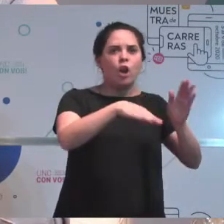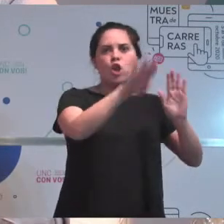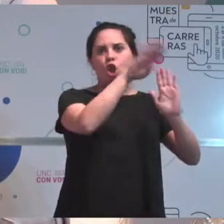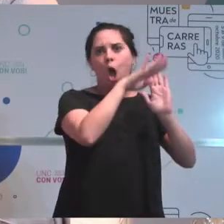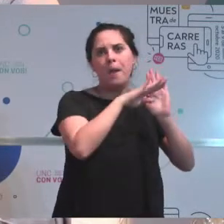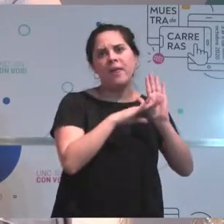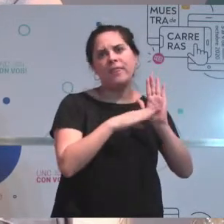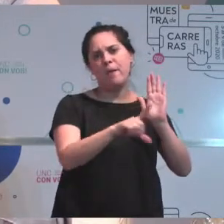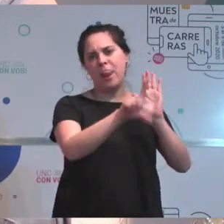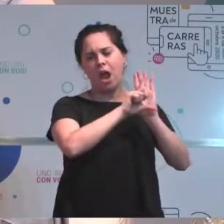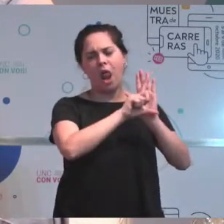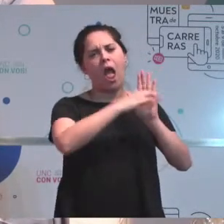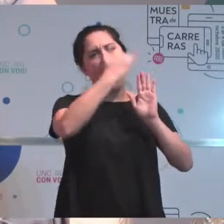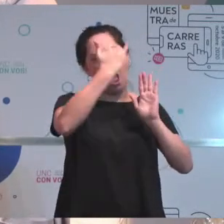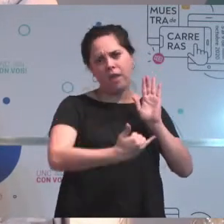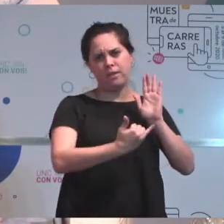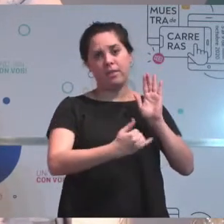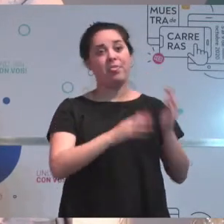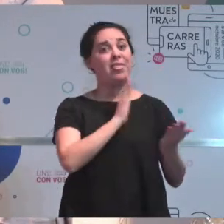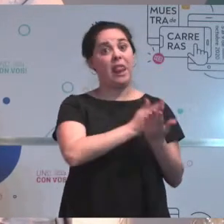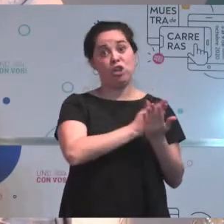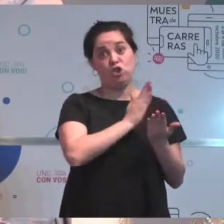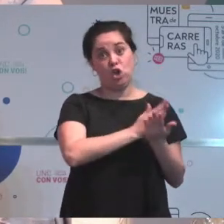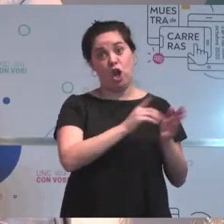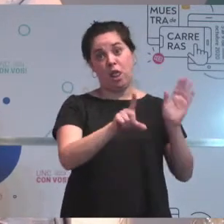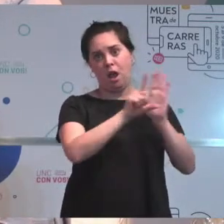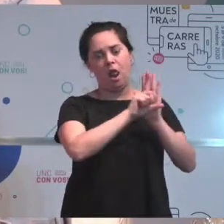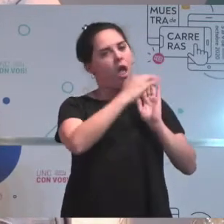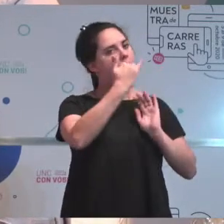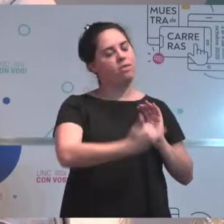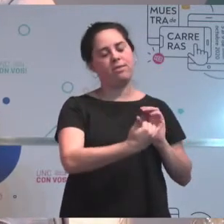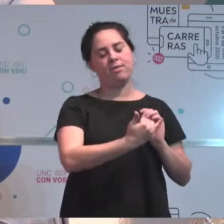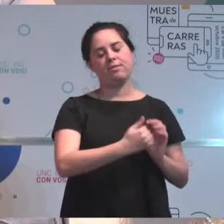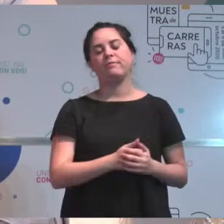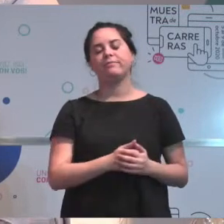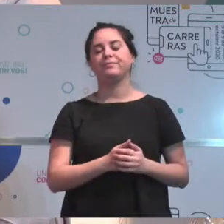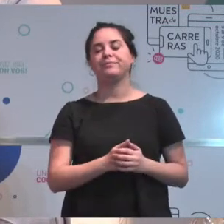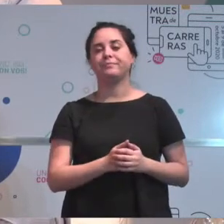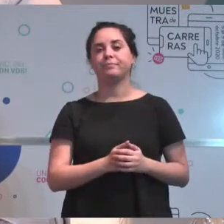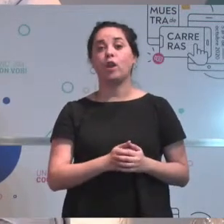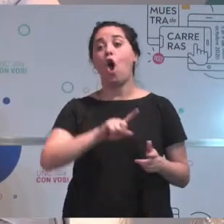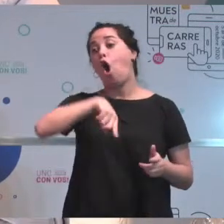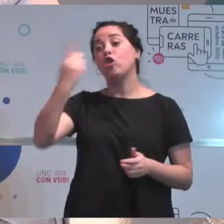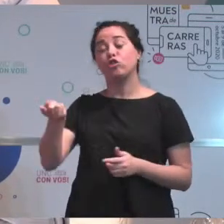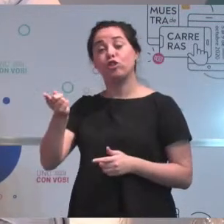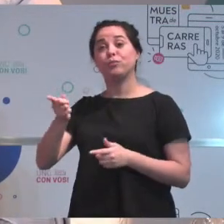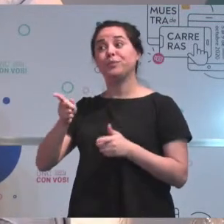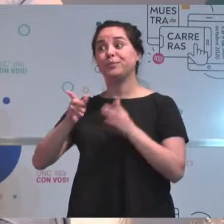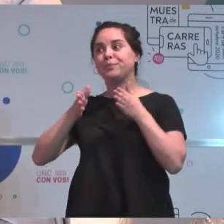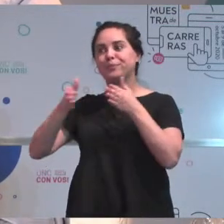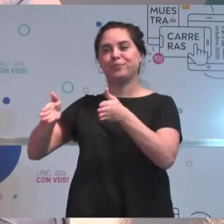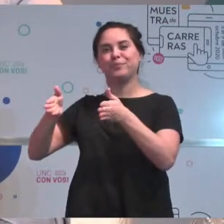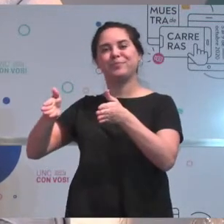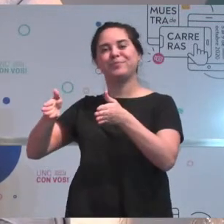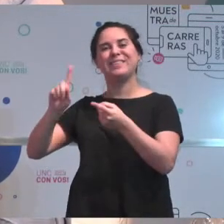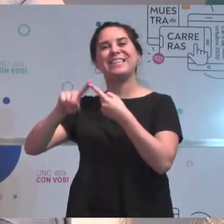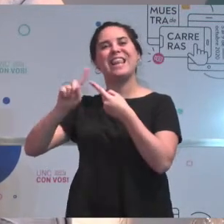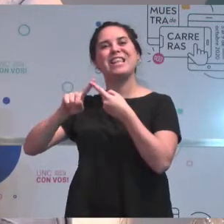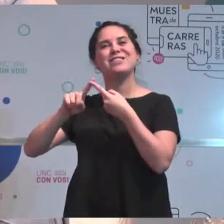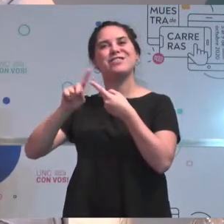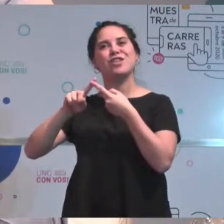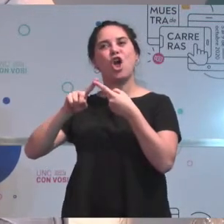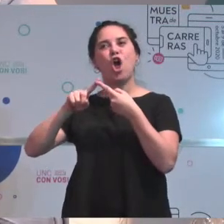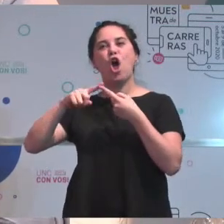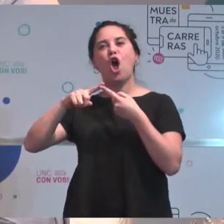aplicaciones del derecho. Después hay una parte que está relacionada a todo lo que sería la parte